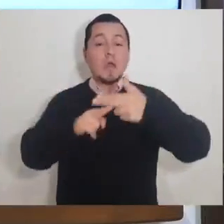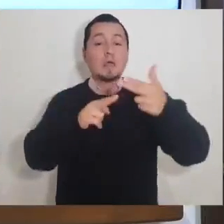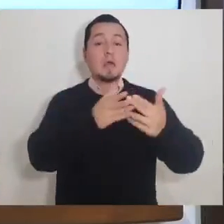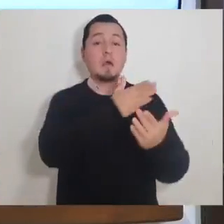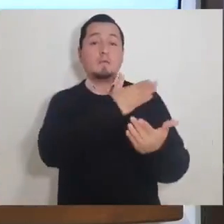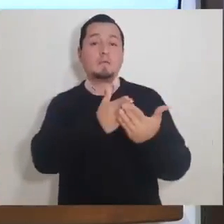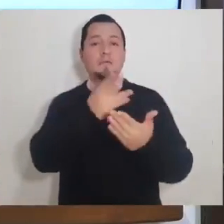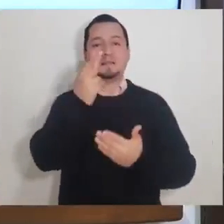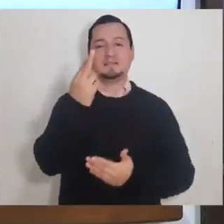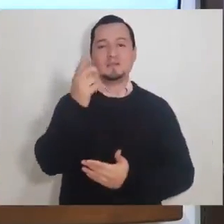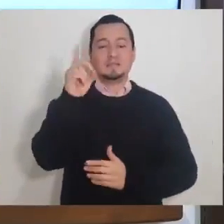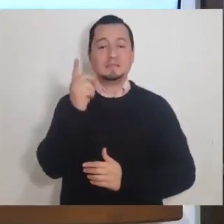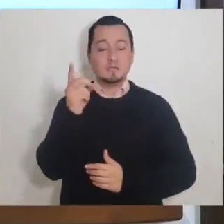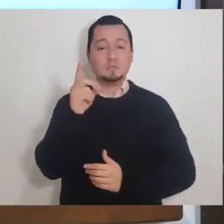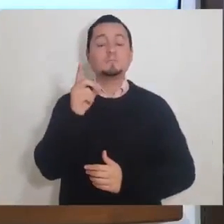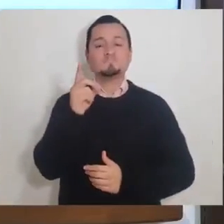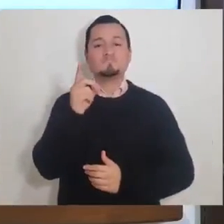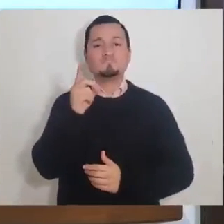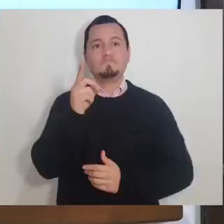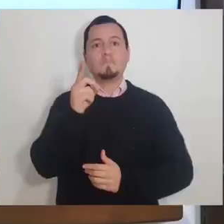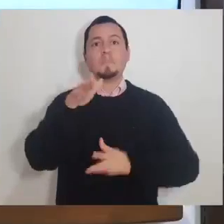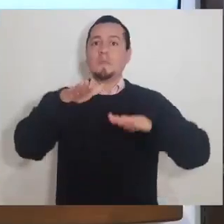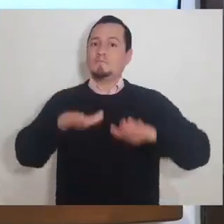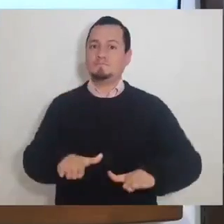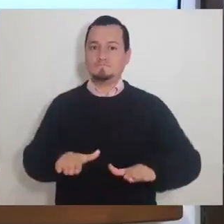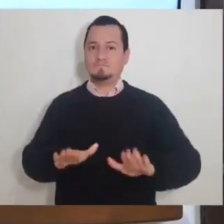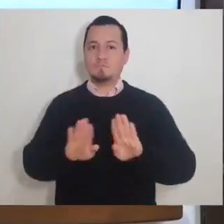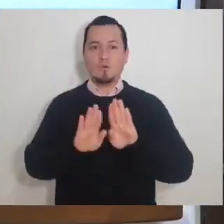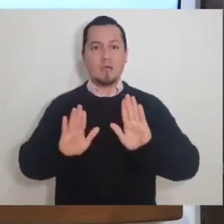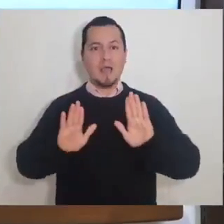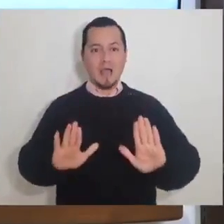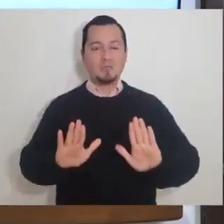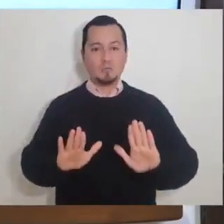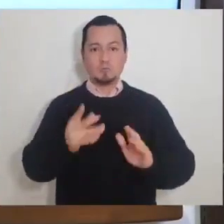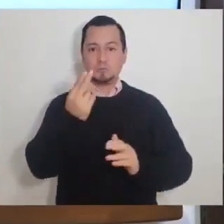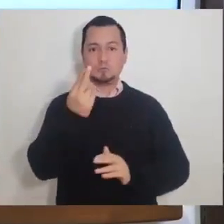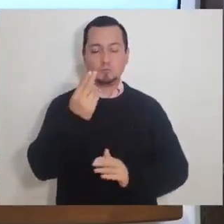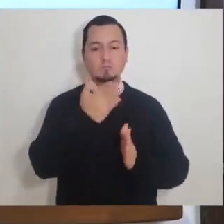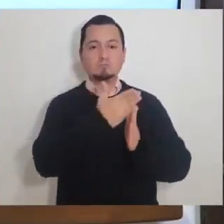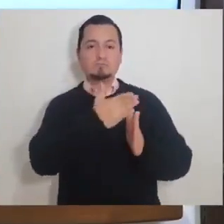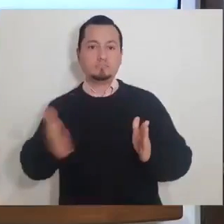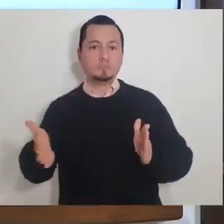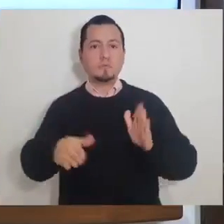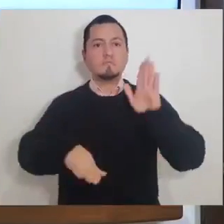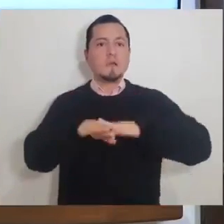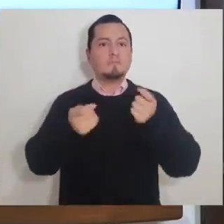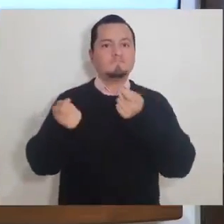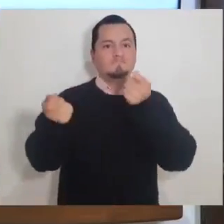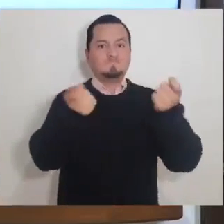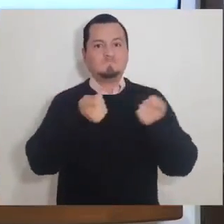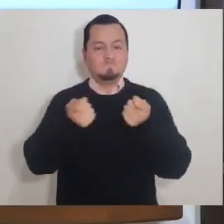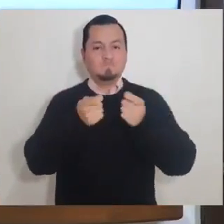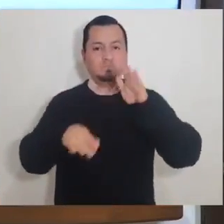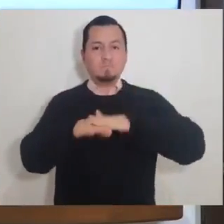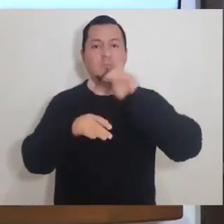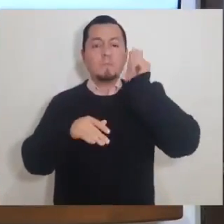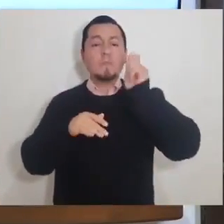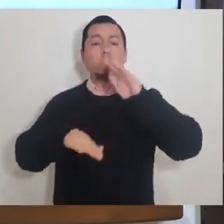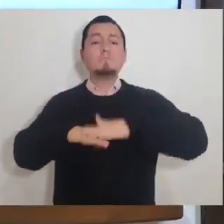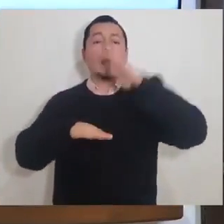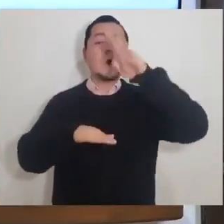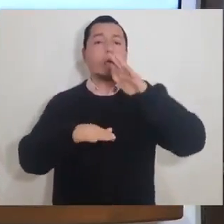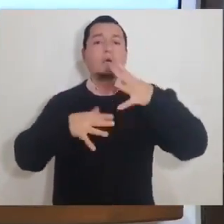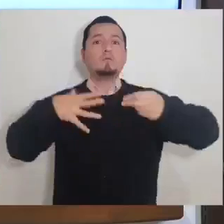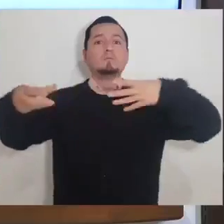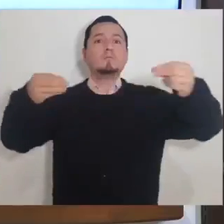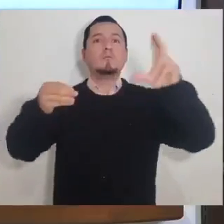hasta el día 25 de diciembre. Pero como era de esperarse, la reactivación de la economía, el tener más actividad, más movilidad, generó también que subieran